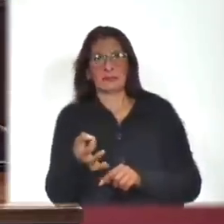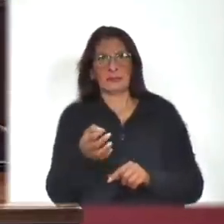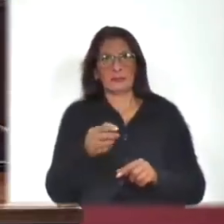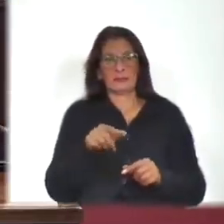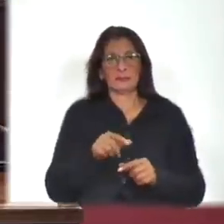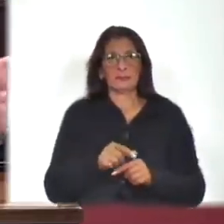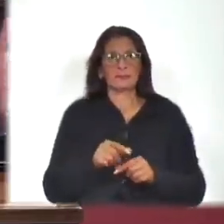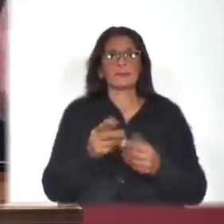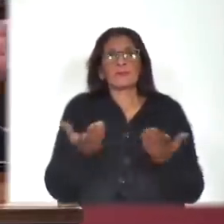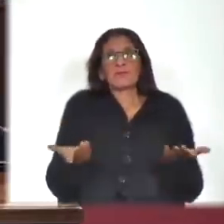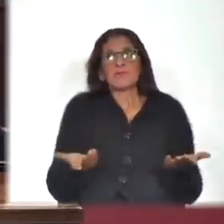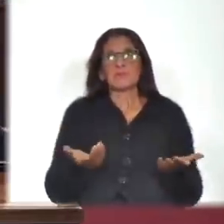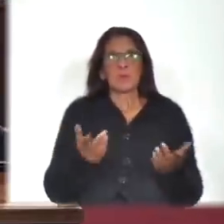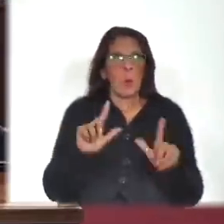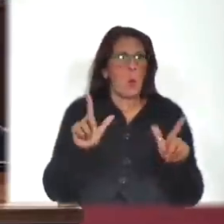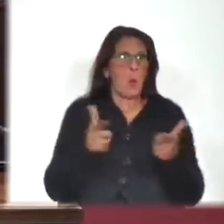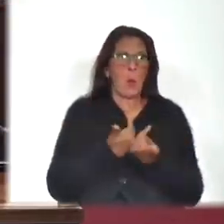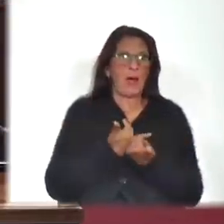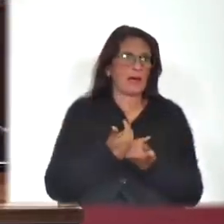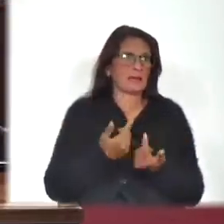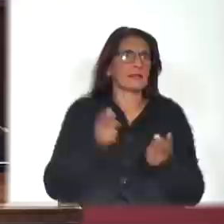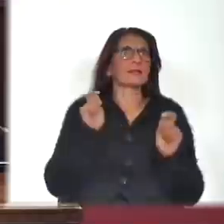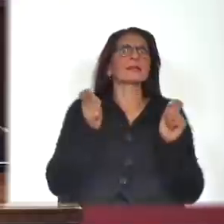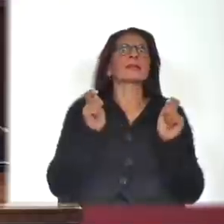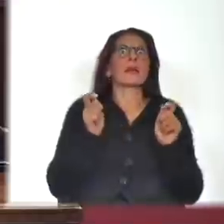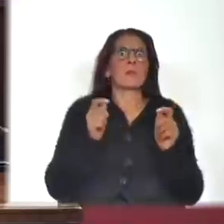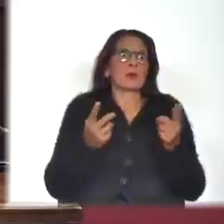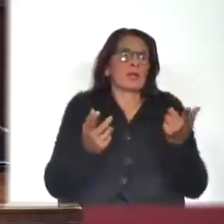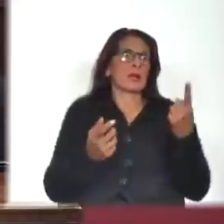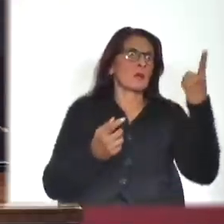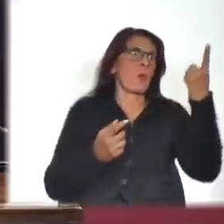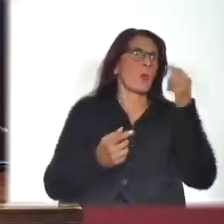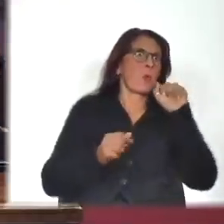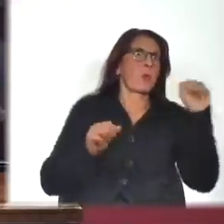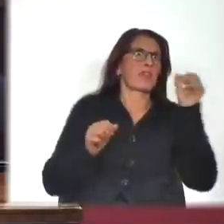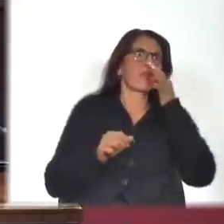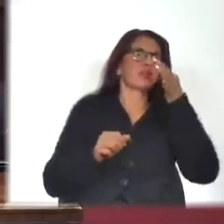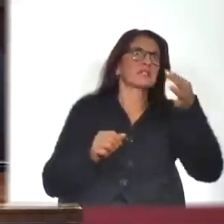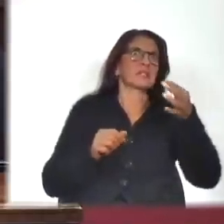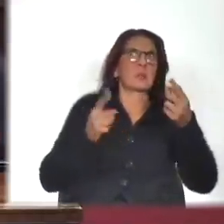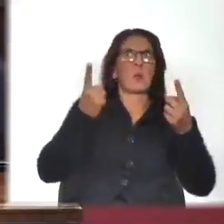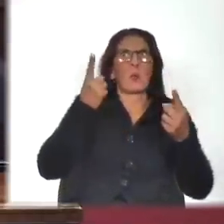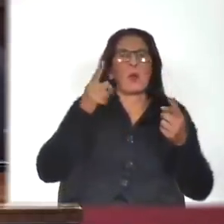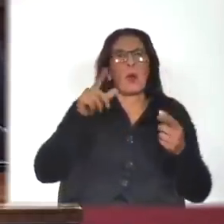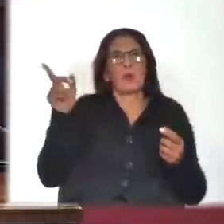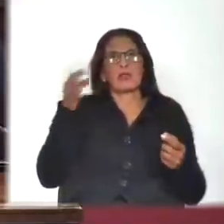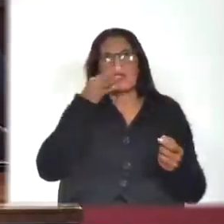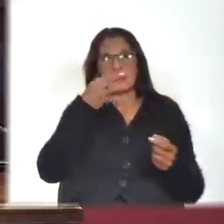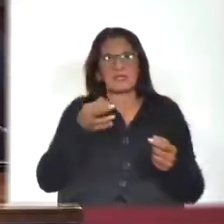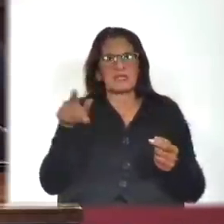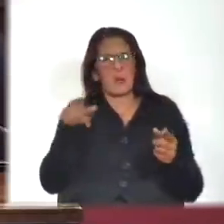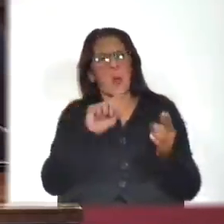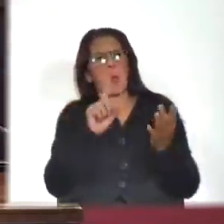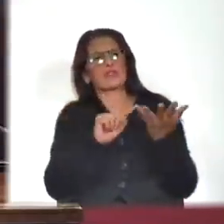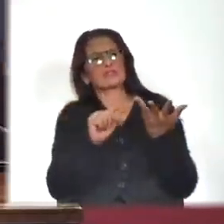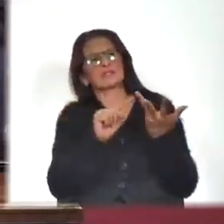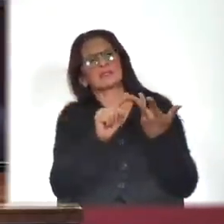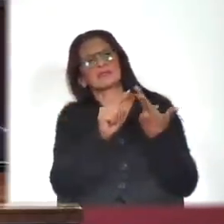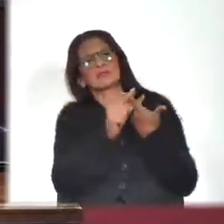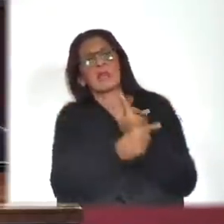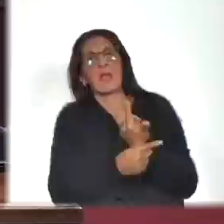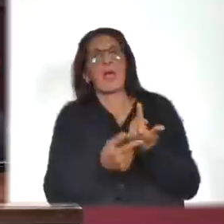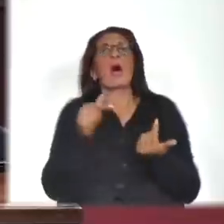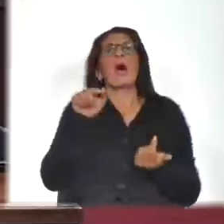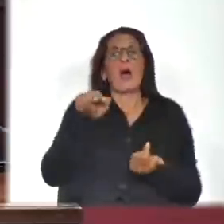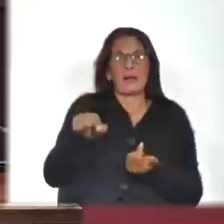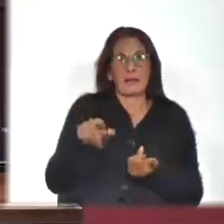inconveniente, entonces no habría acto que resistiera. Porque cada uno podría decirlo y cuando hay un sector político que está empeñado en descalificar éticamente todo lo que hacen los